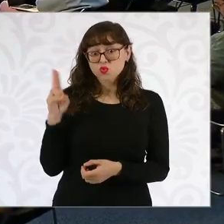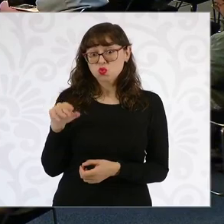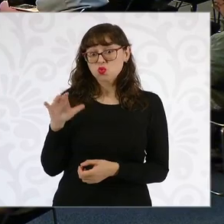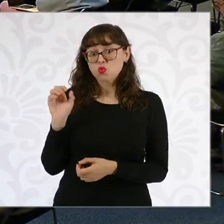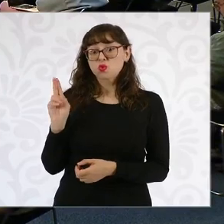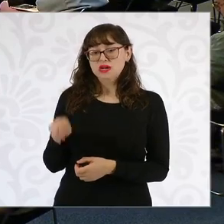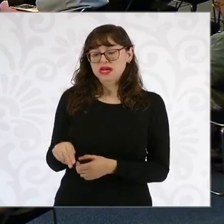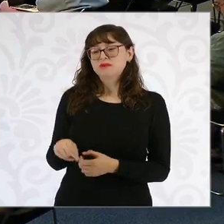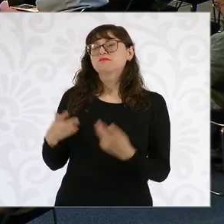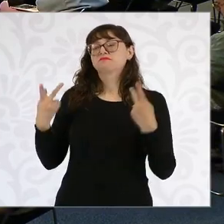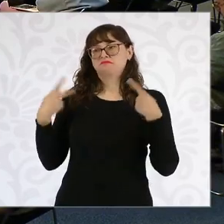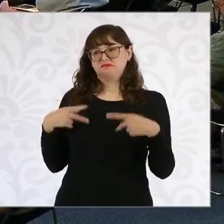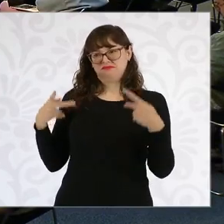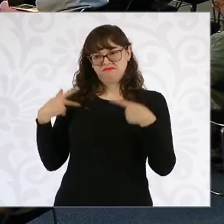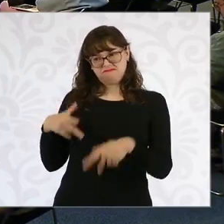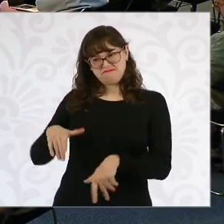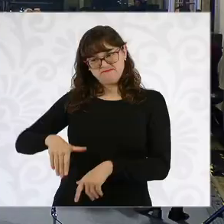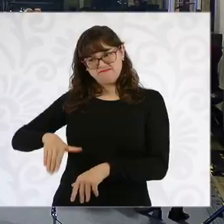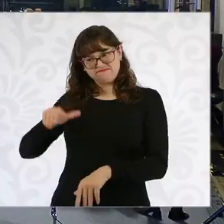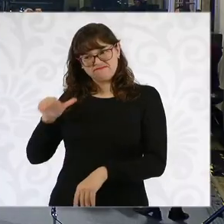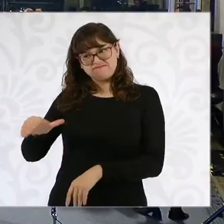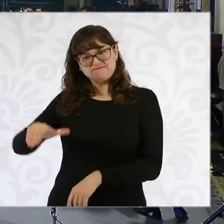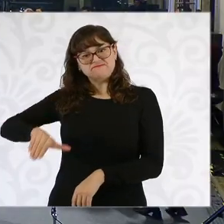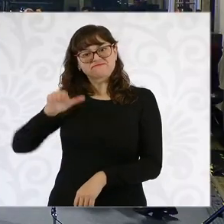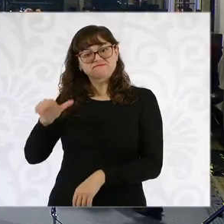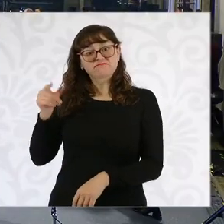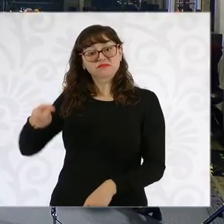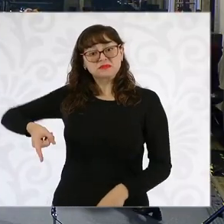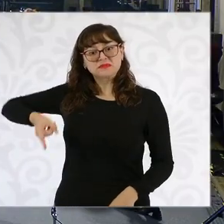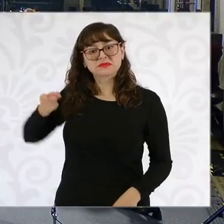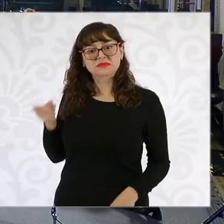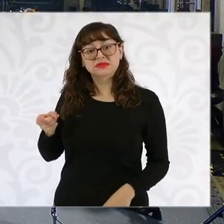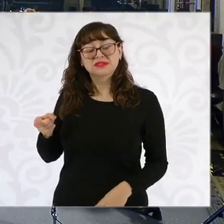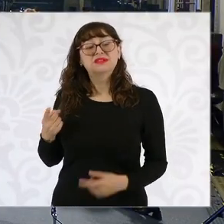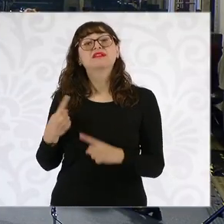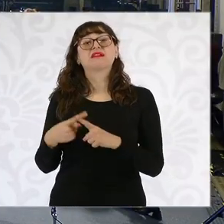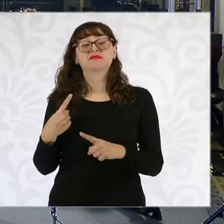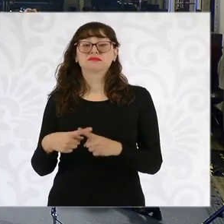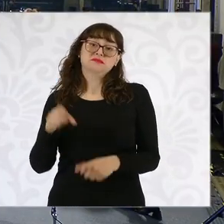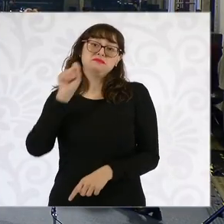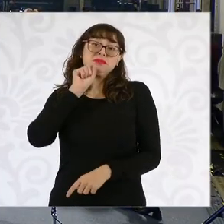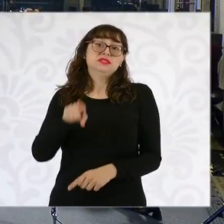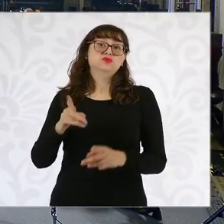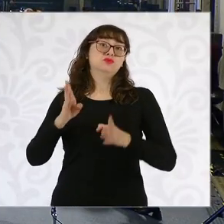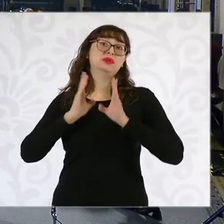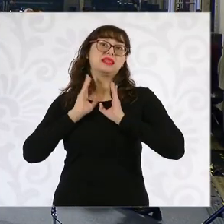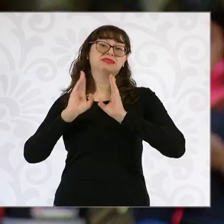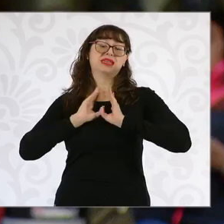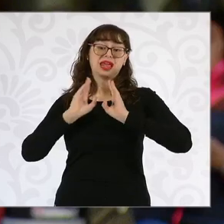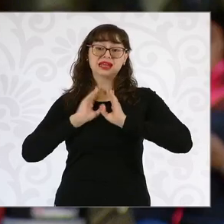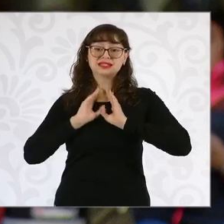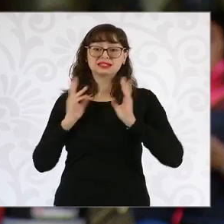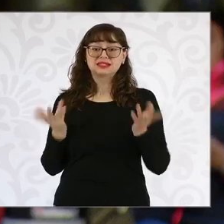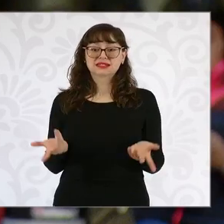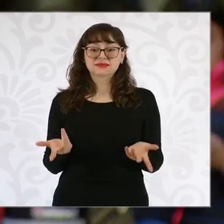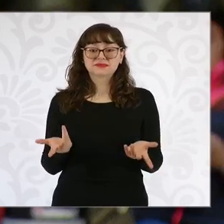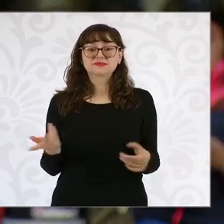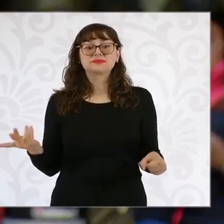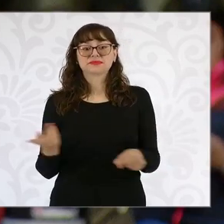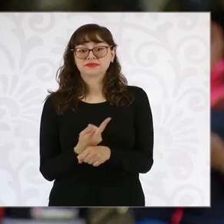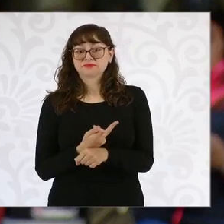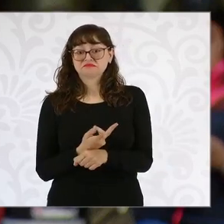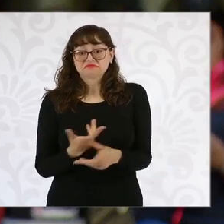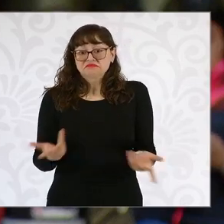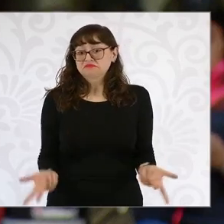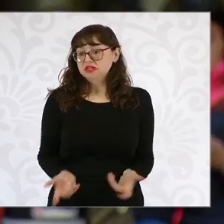por personajes vinculados al propio Ejército Mexicano. En ese sentido, comentarle, presidenta, que las investigaciones